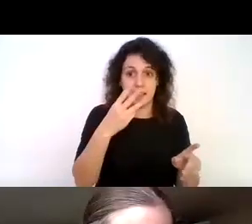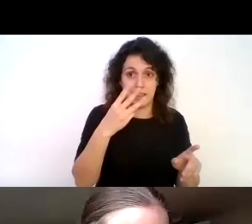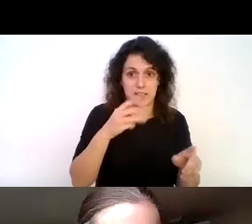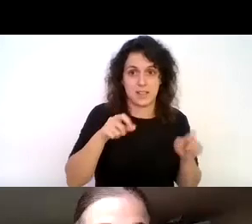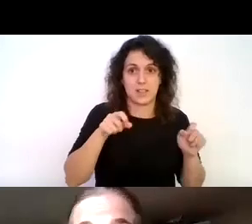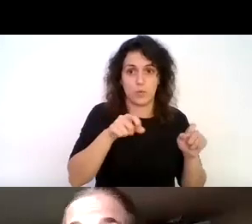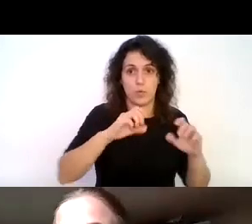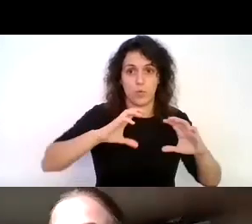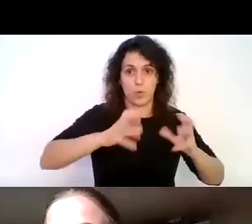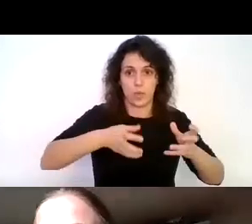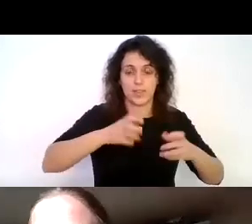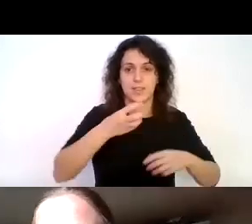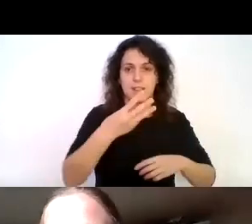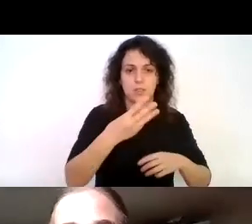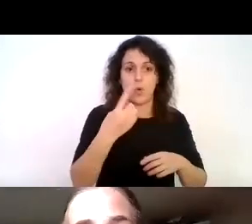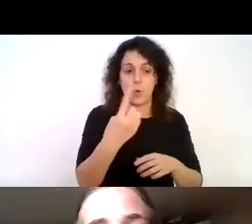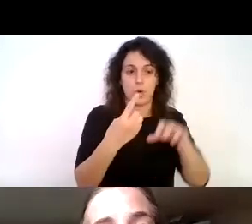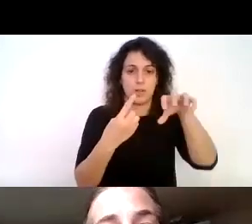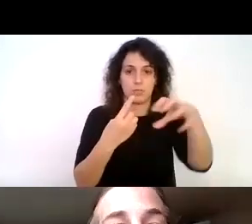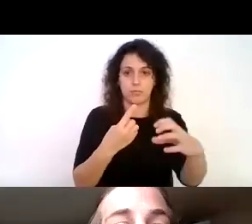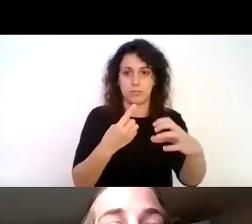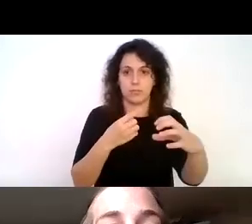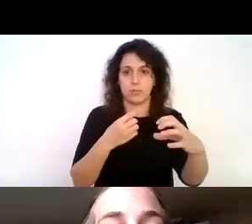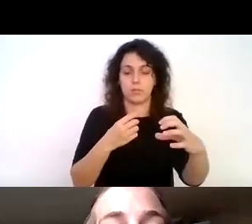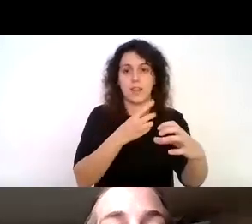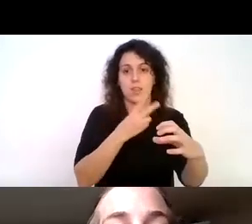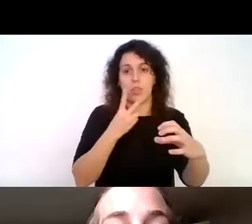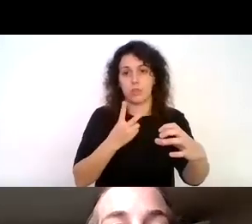con una delantera y